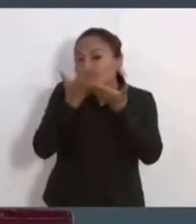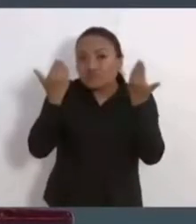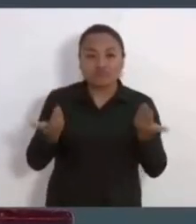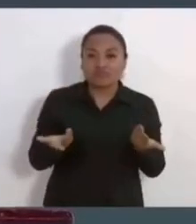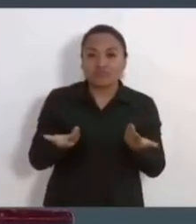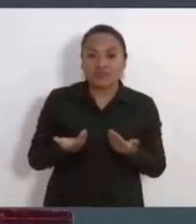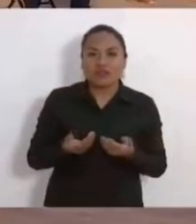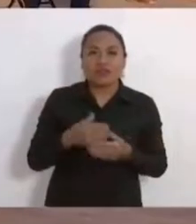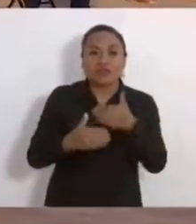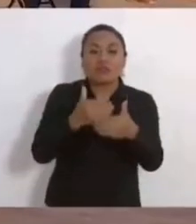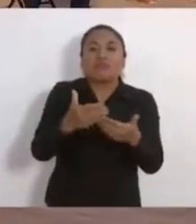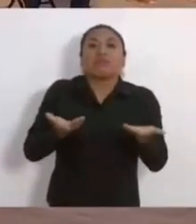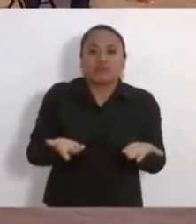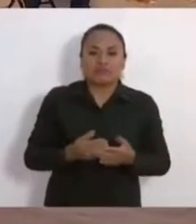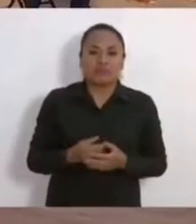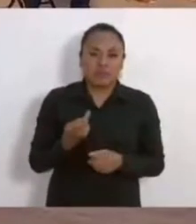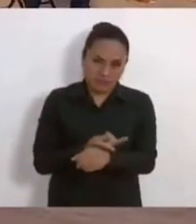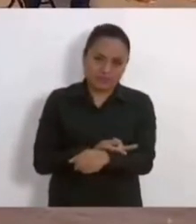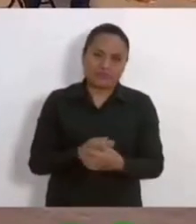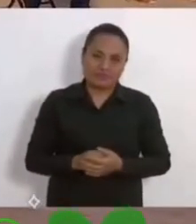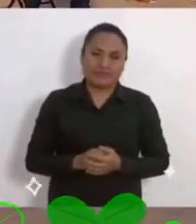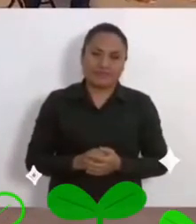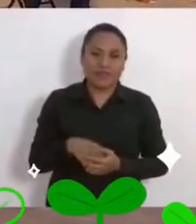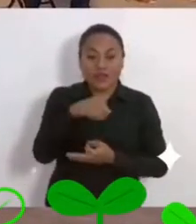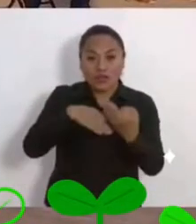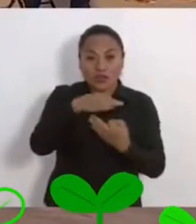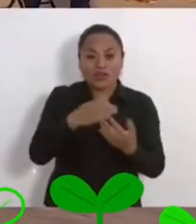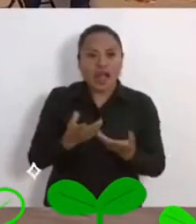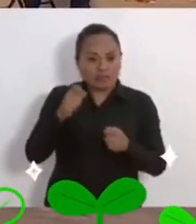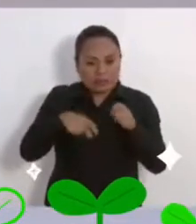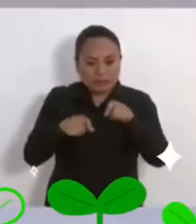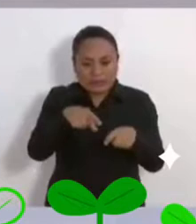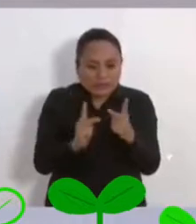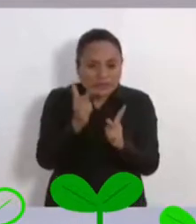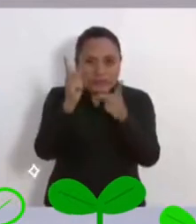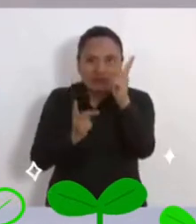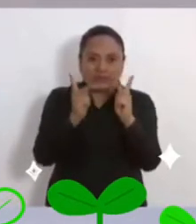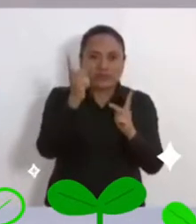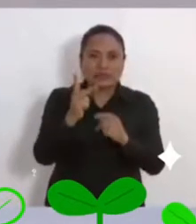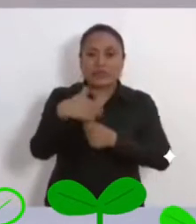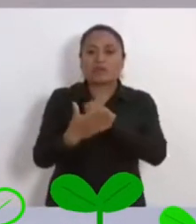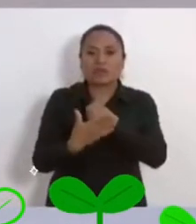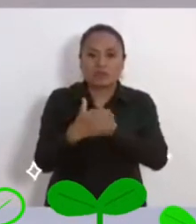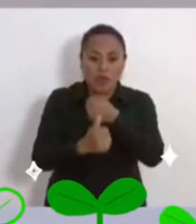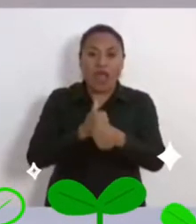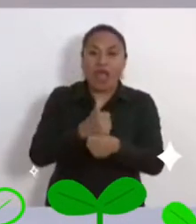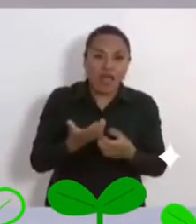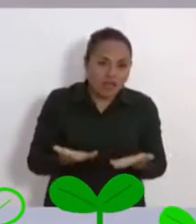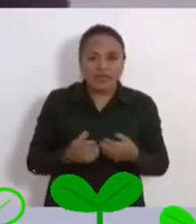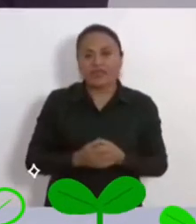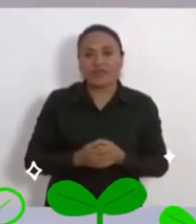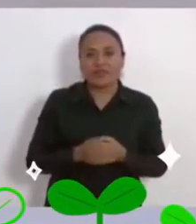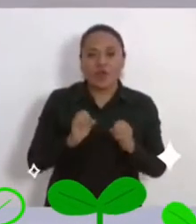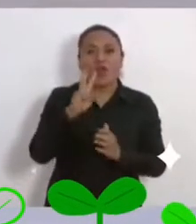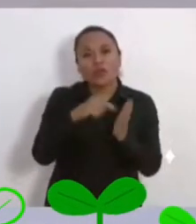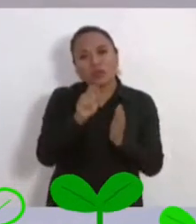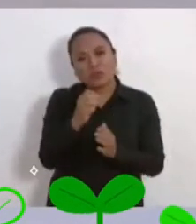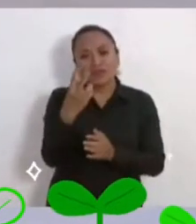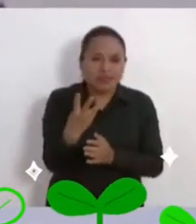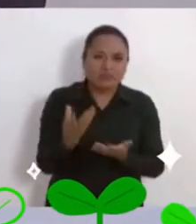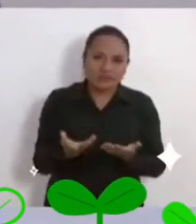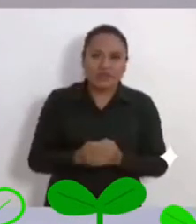hacia adelante entonces imagínense sembrando el año próximo o el 23